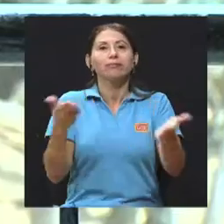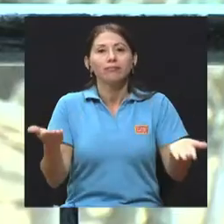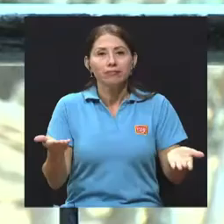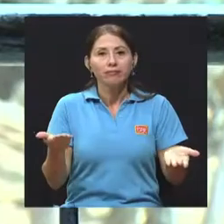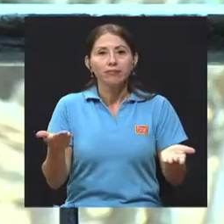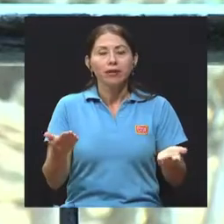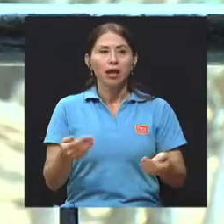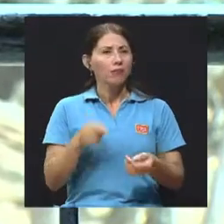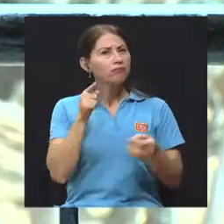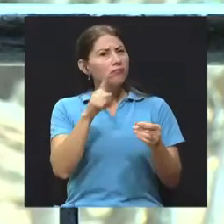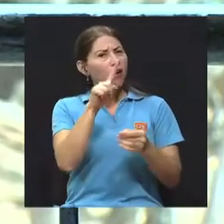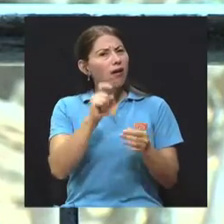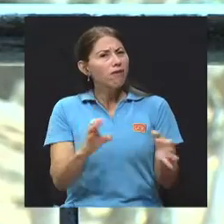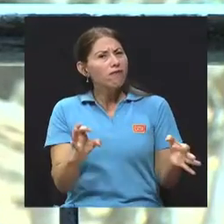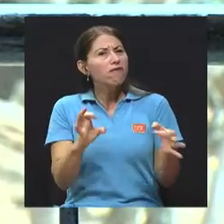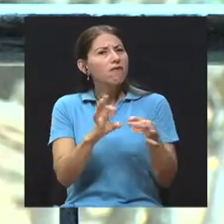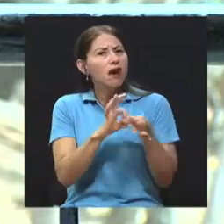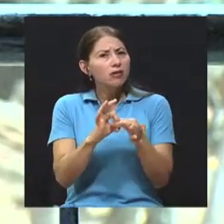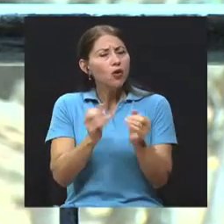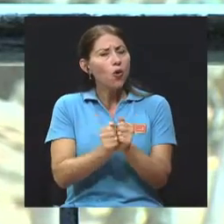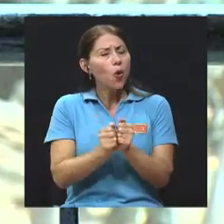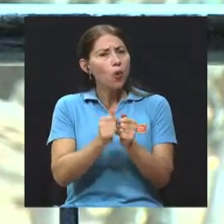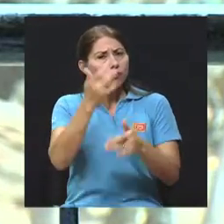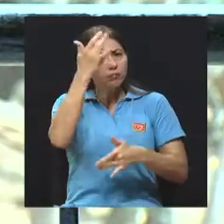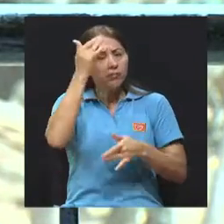No, en realidad no es asociado con cáncer.